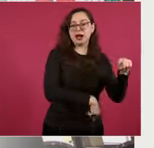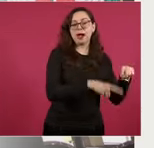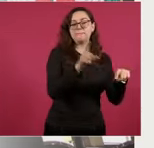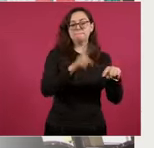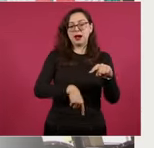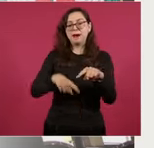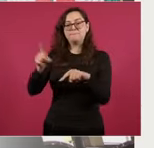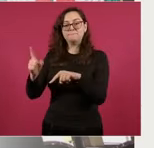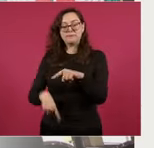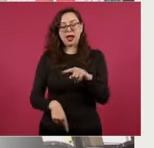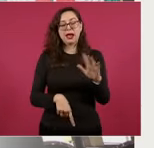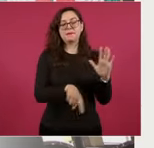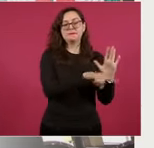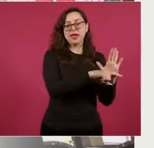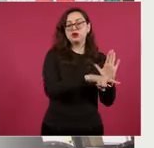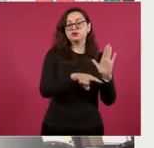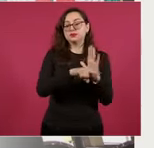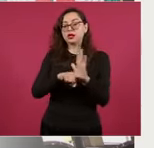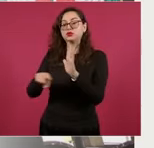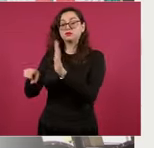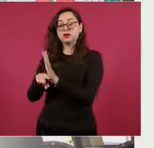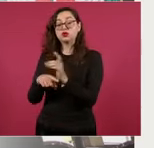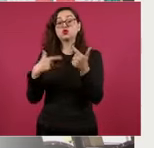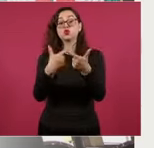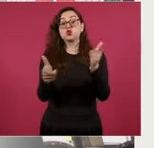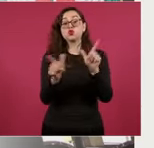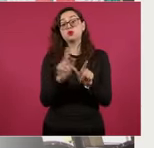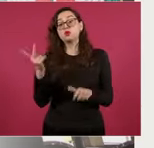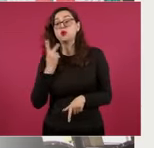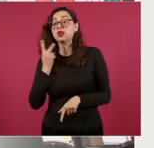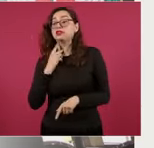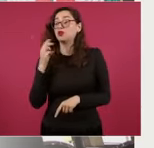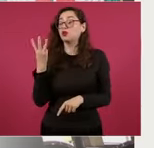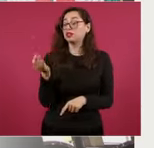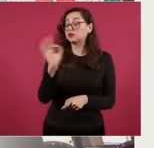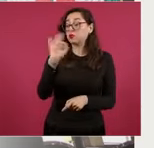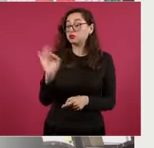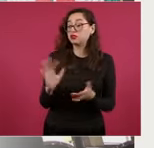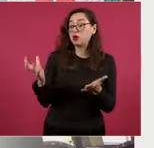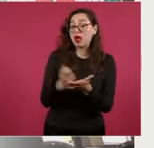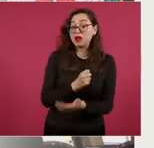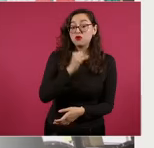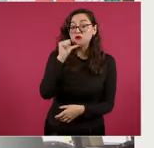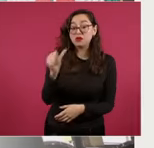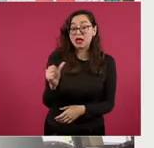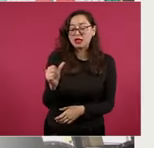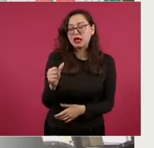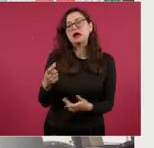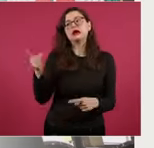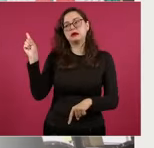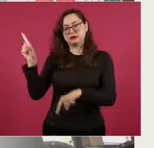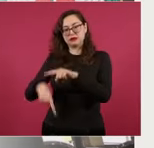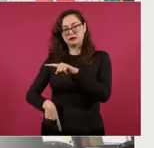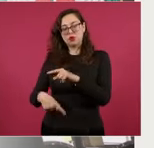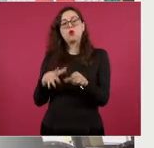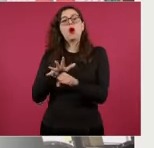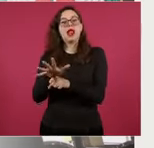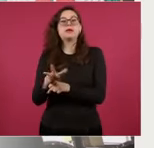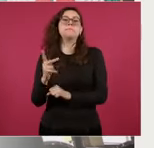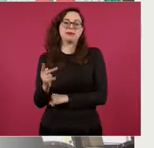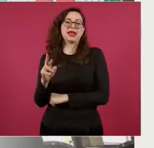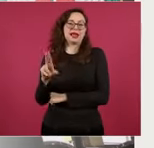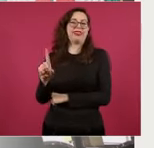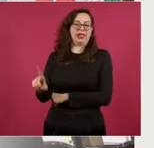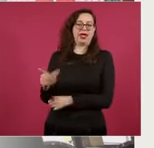partidos políticos que no hayan obtenido por lo menos el 3%. En el caso actual fue el PRD.